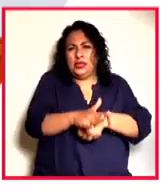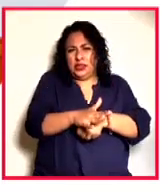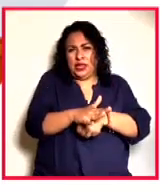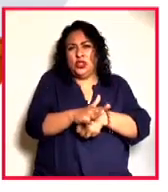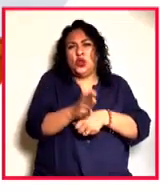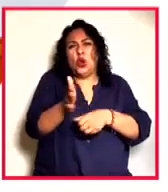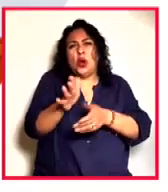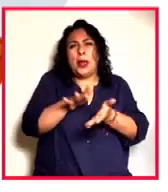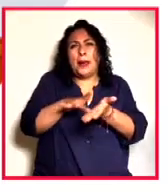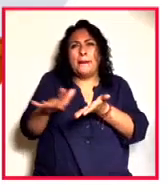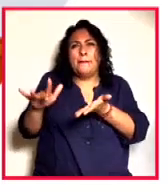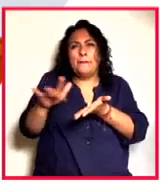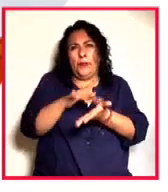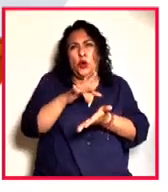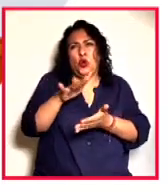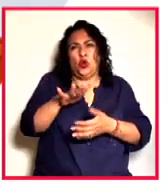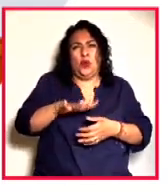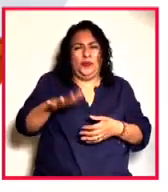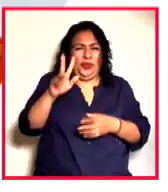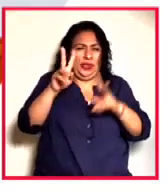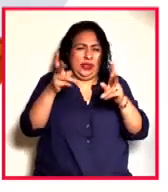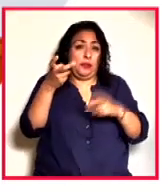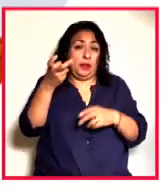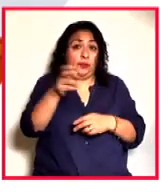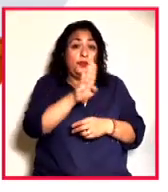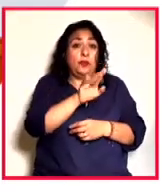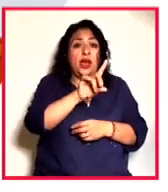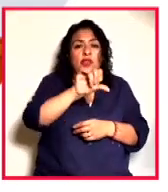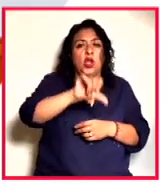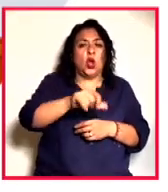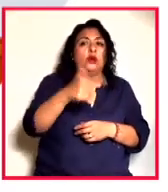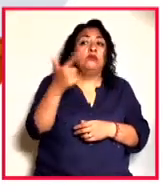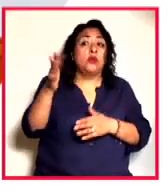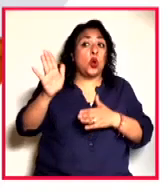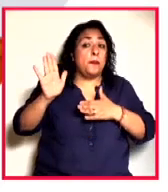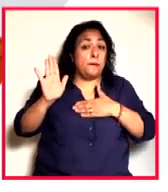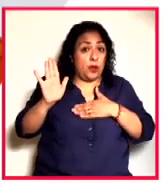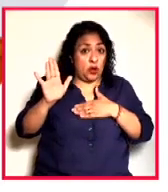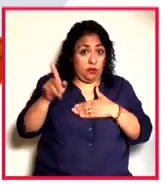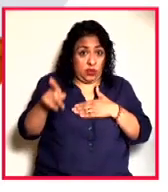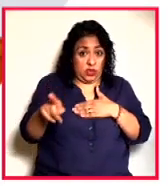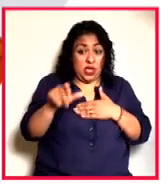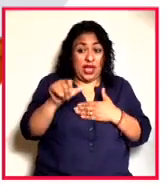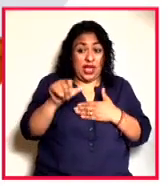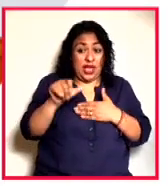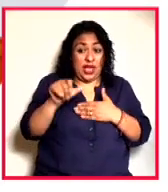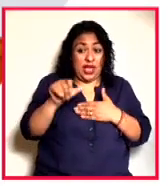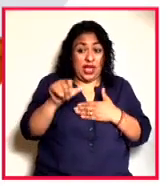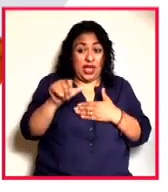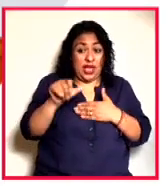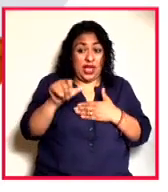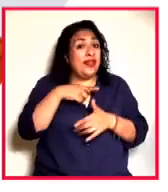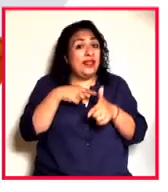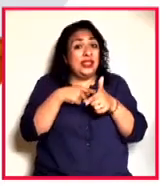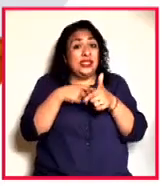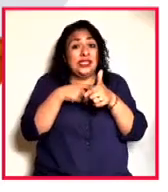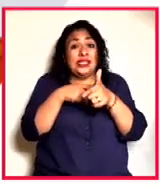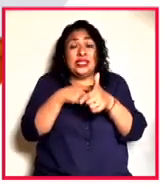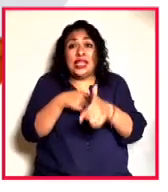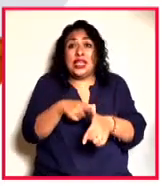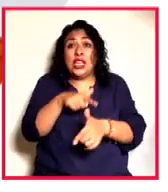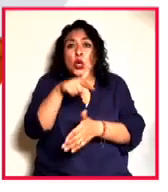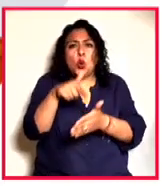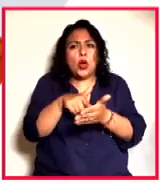cooperación en esa área Biden hoy lo compromete a que el Ártico tiene que seguir siendo una zona de